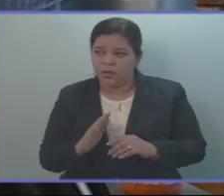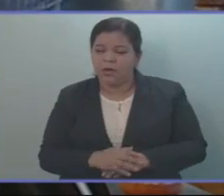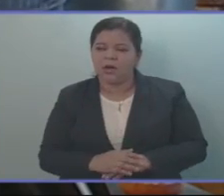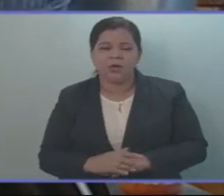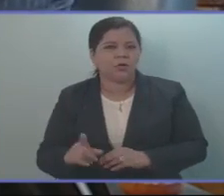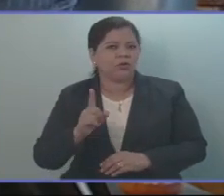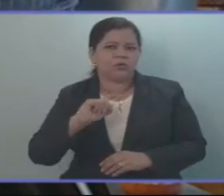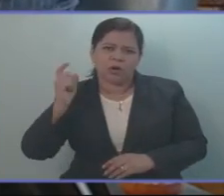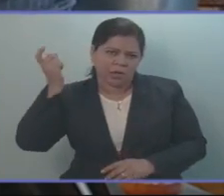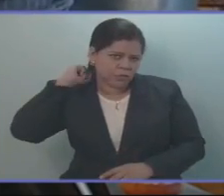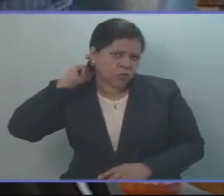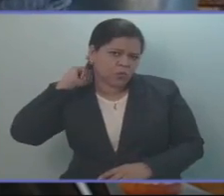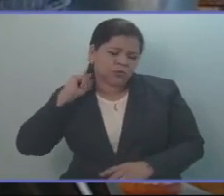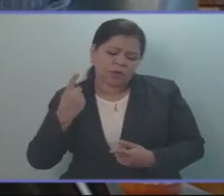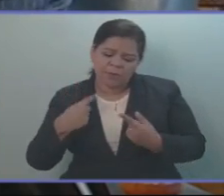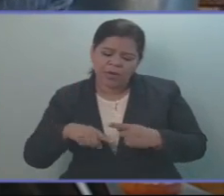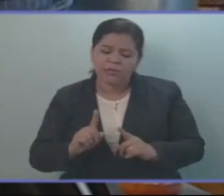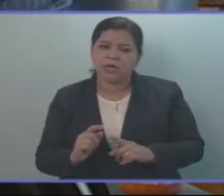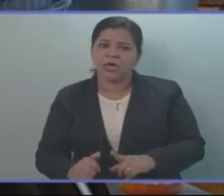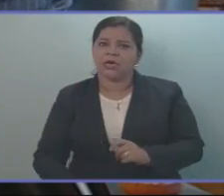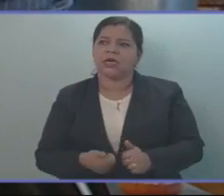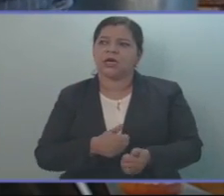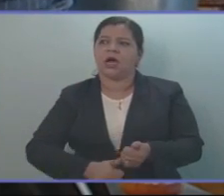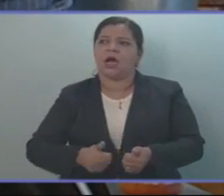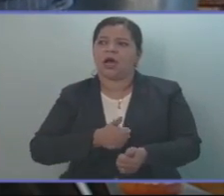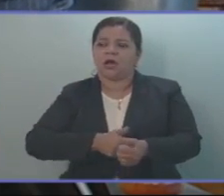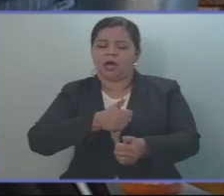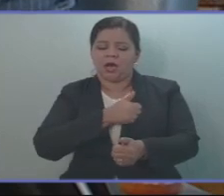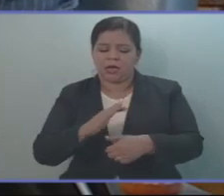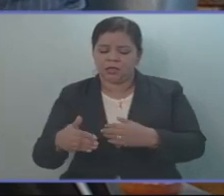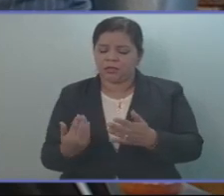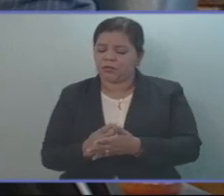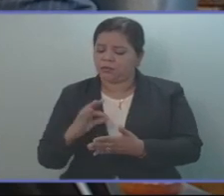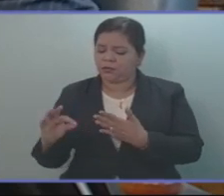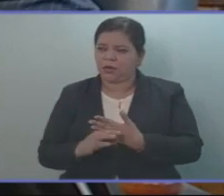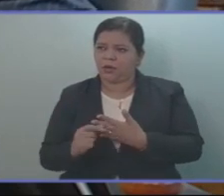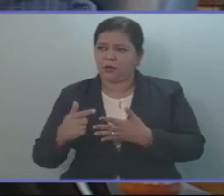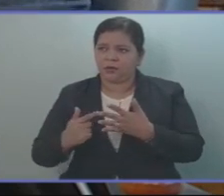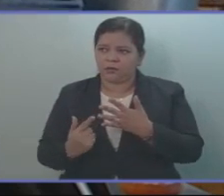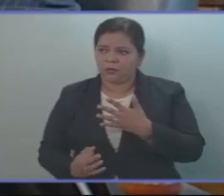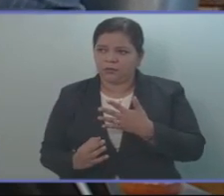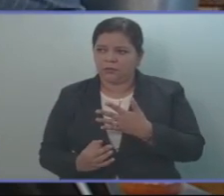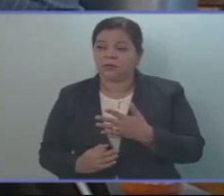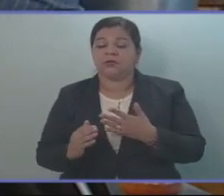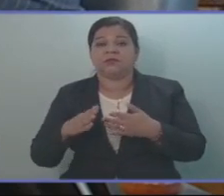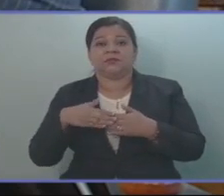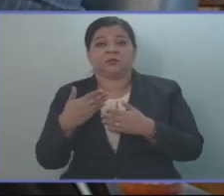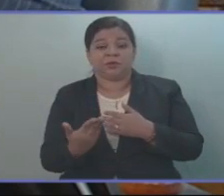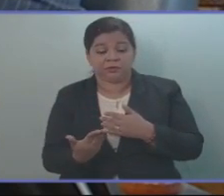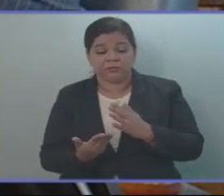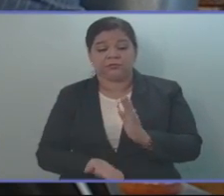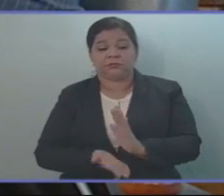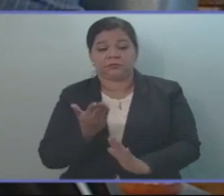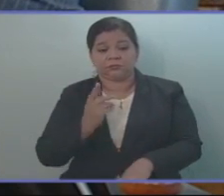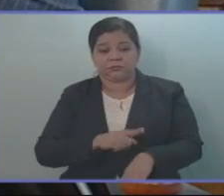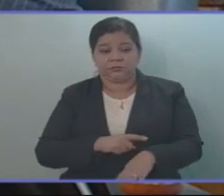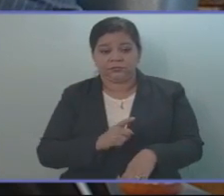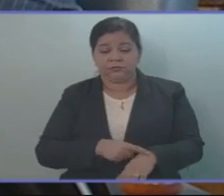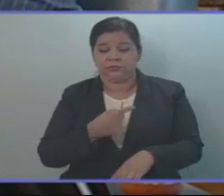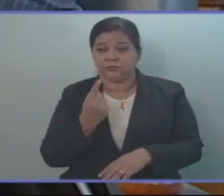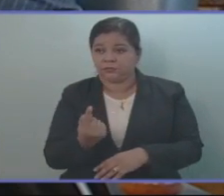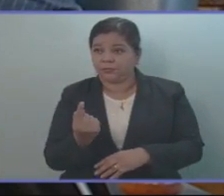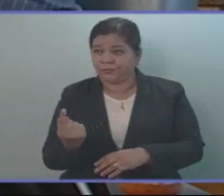atrasar la aprobación de este dictamen y el extender la estancia de las tropas